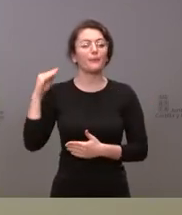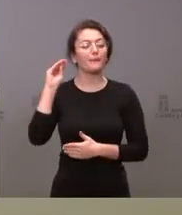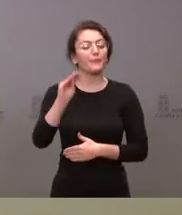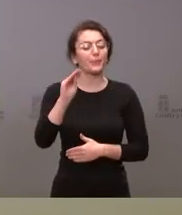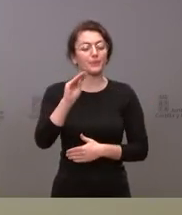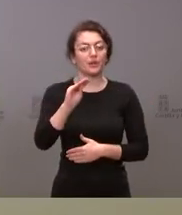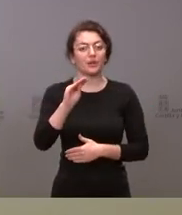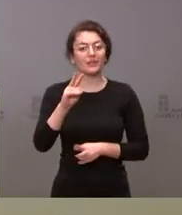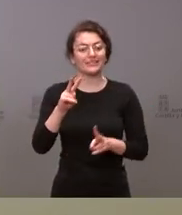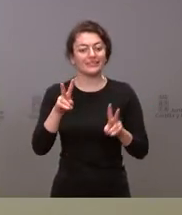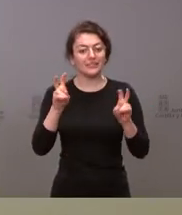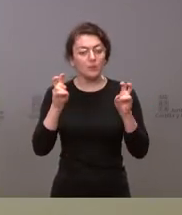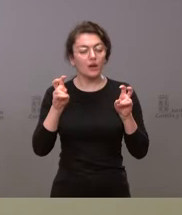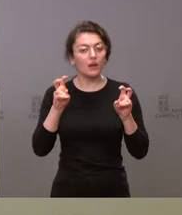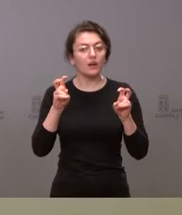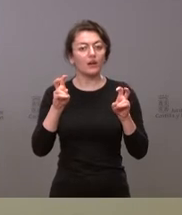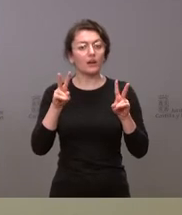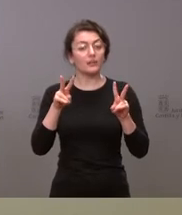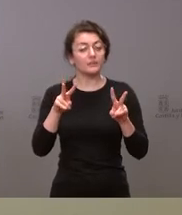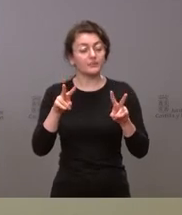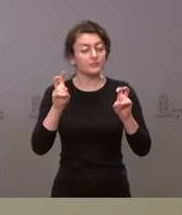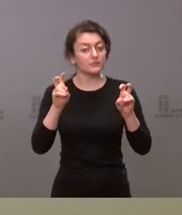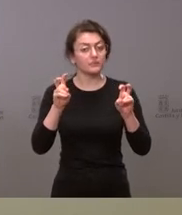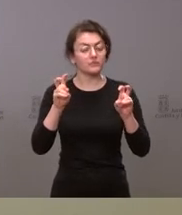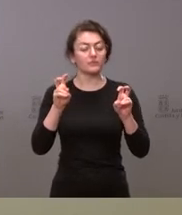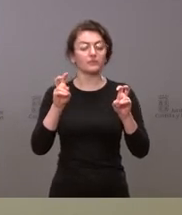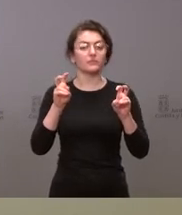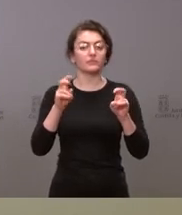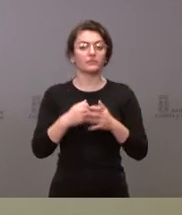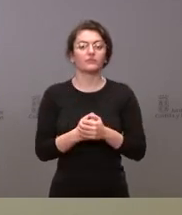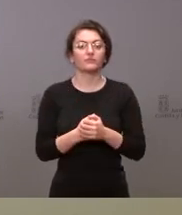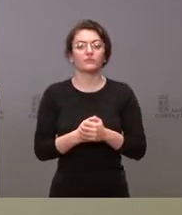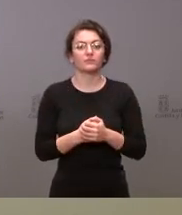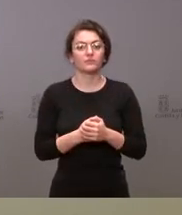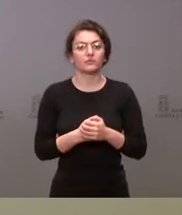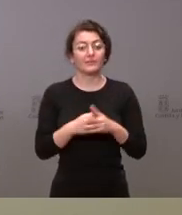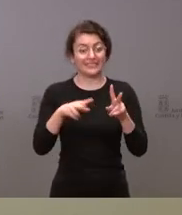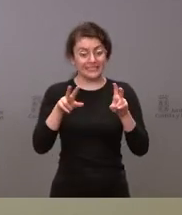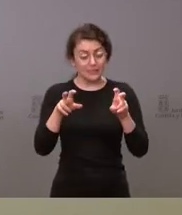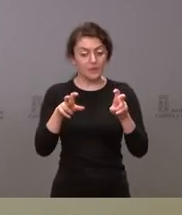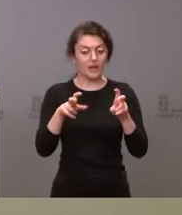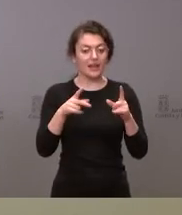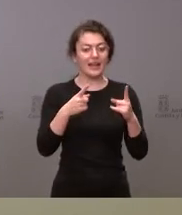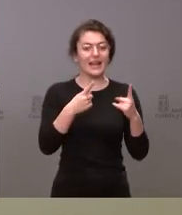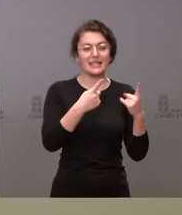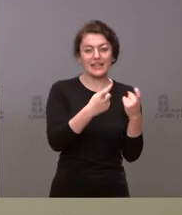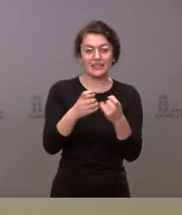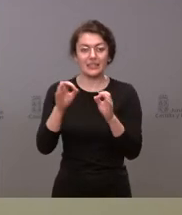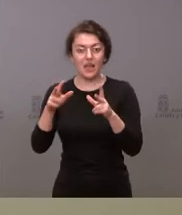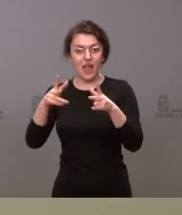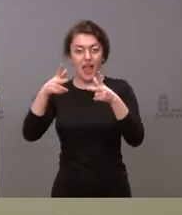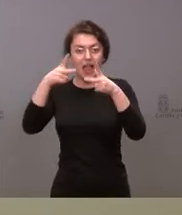sobre alguna cuestión en relación con la necesidad de esa enfermera en